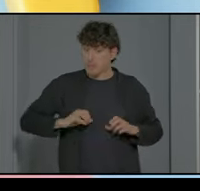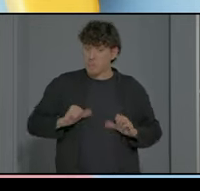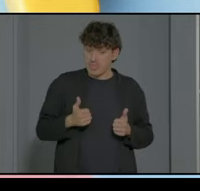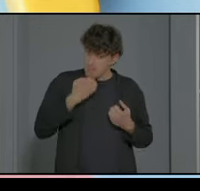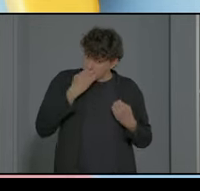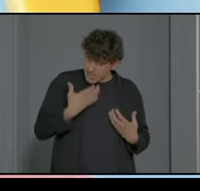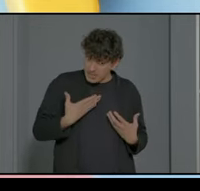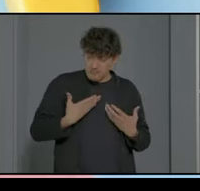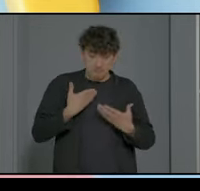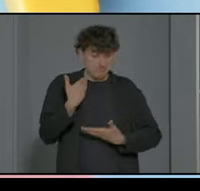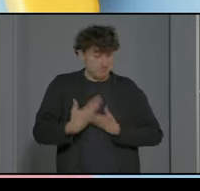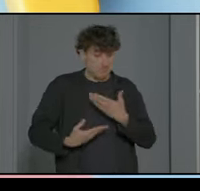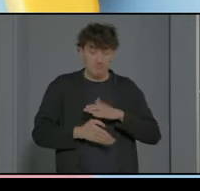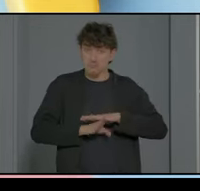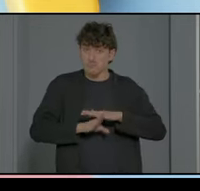bien y seguiremos mejor